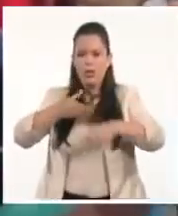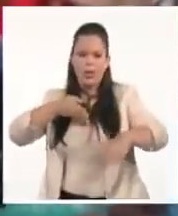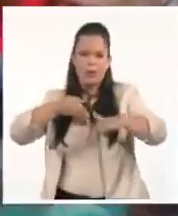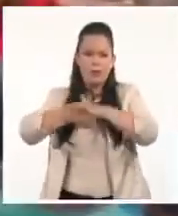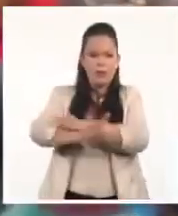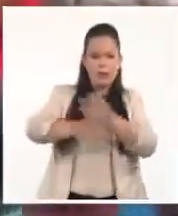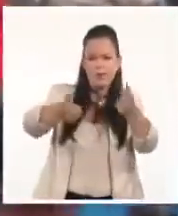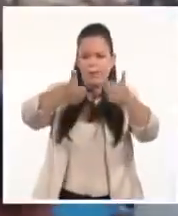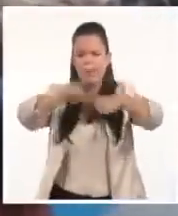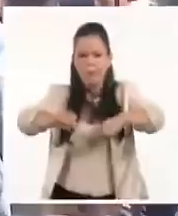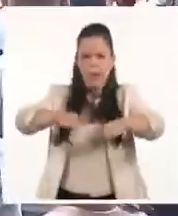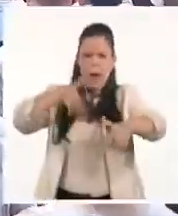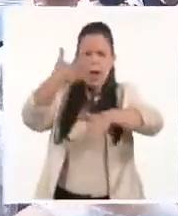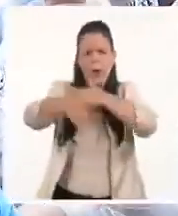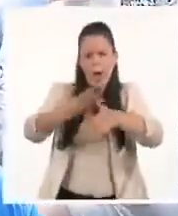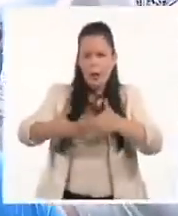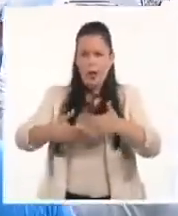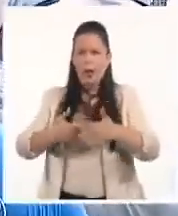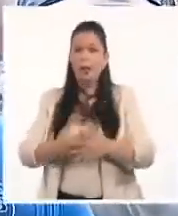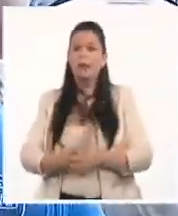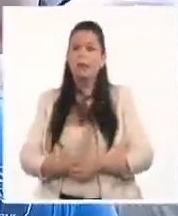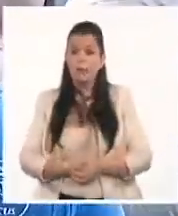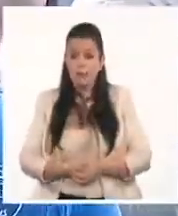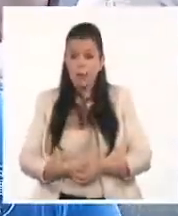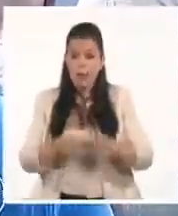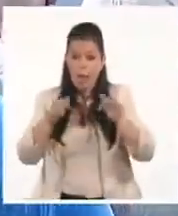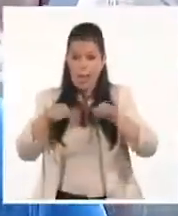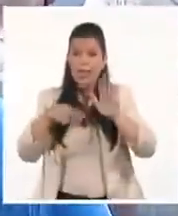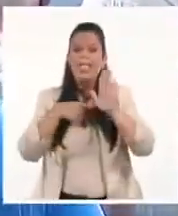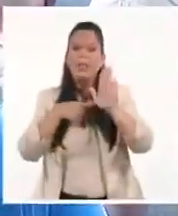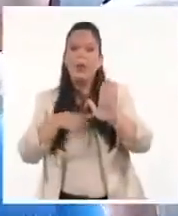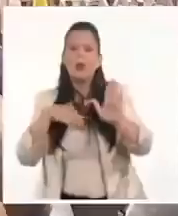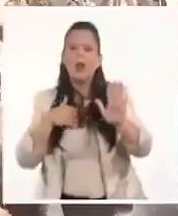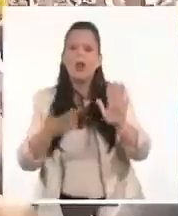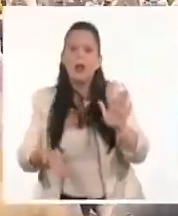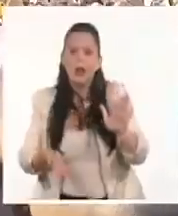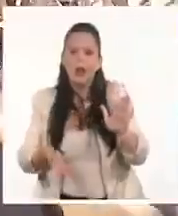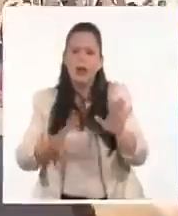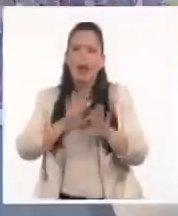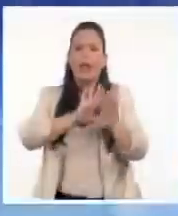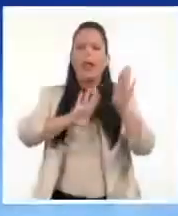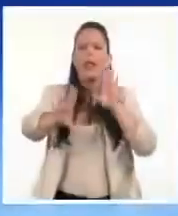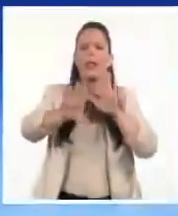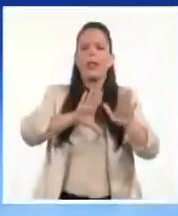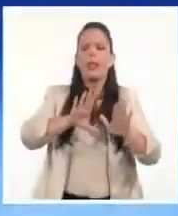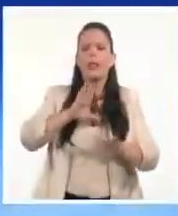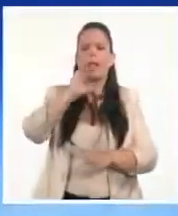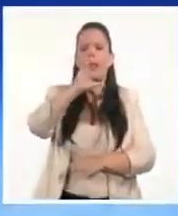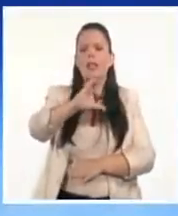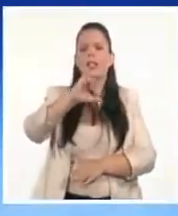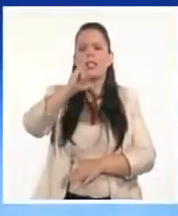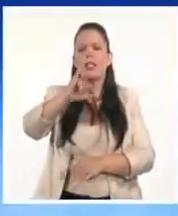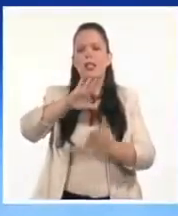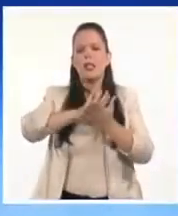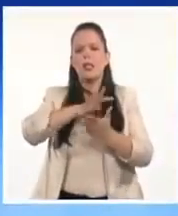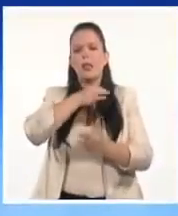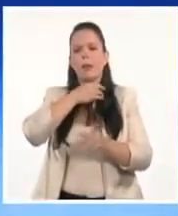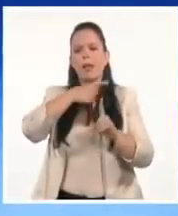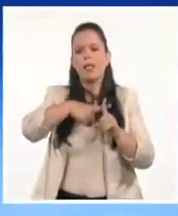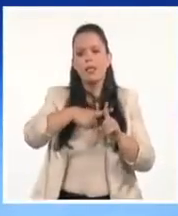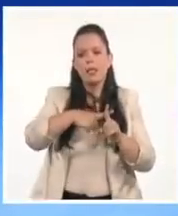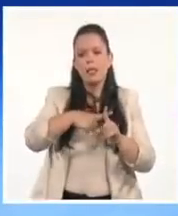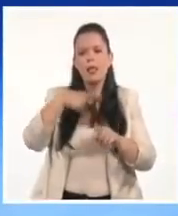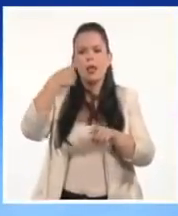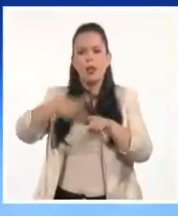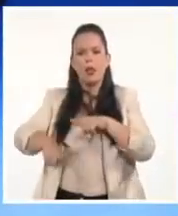reitero, tiendas Cimex y tiendas Caribe. Evidentemente ha habido un daño a la propiedad estatal socialista que va mucho más allá